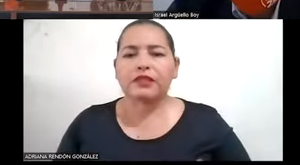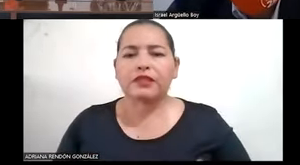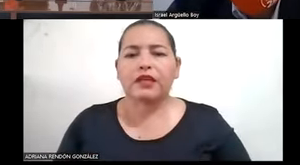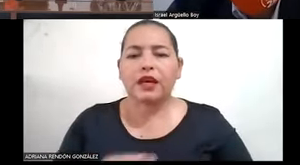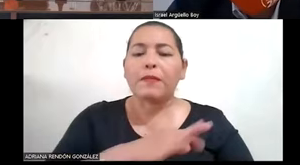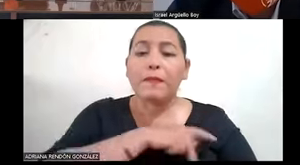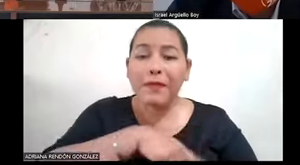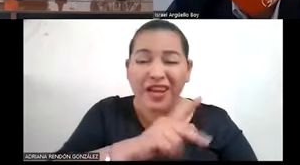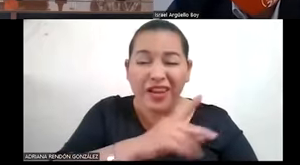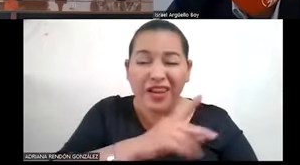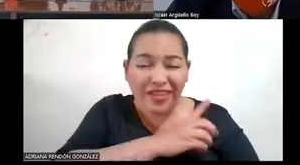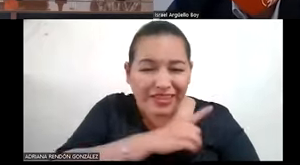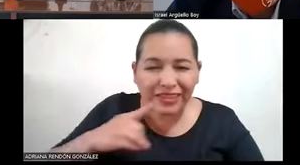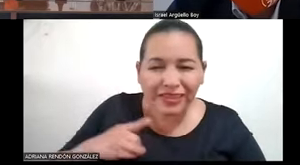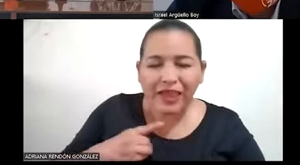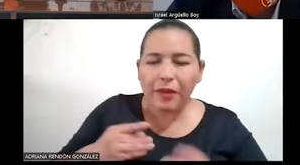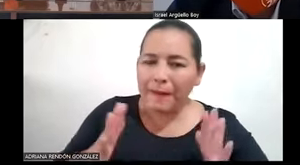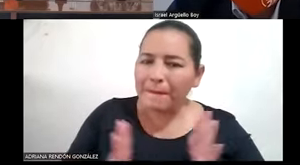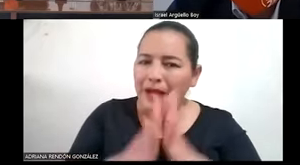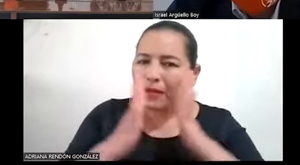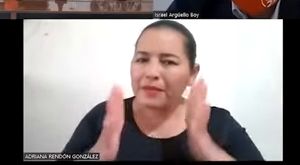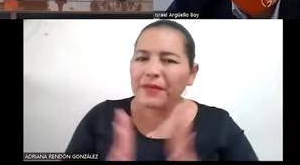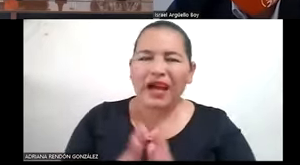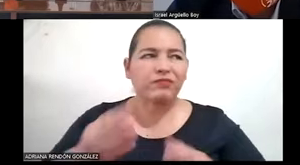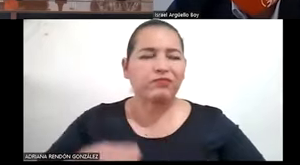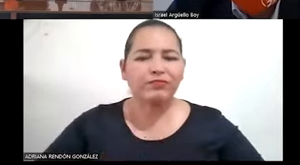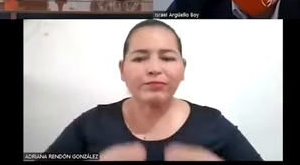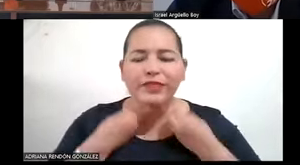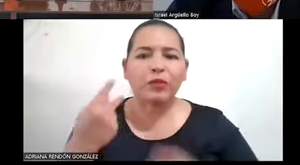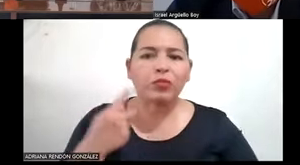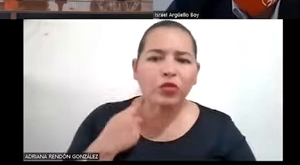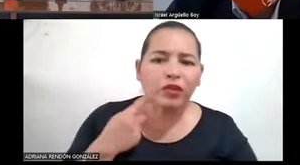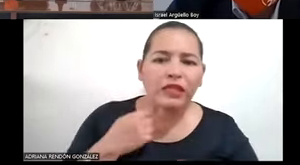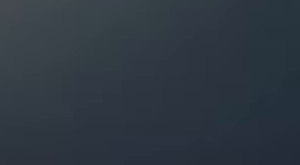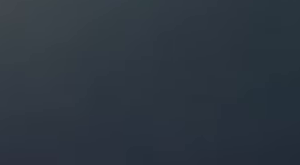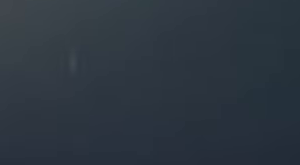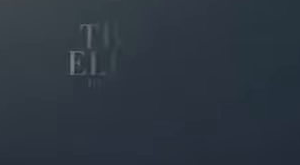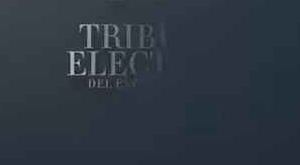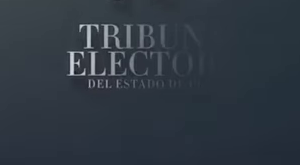vida política, económica, social y cultural del país.